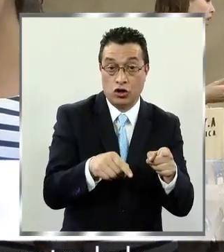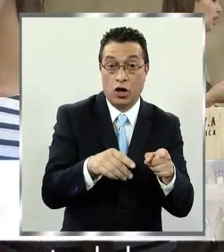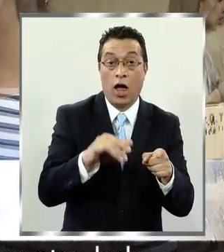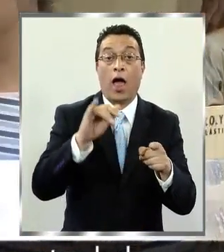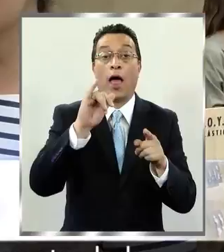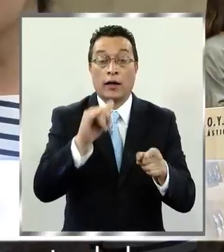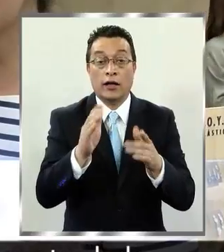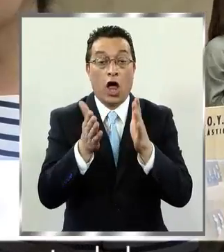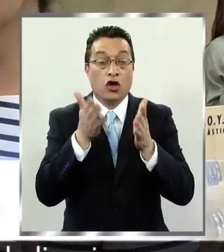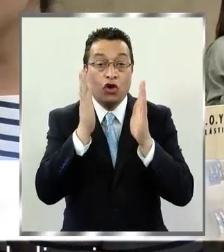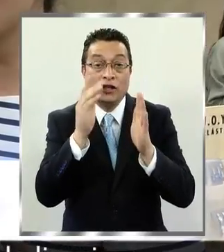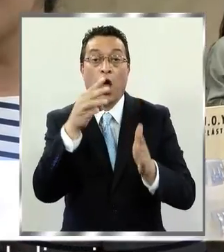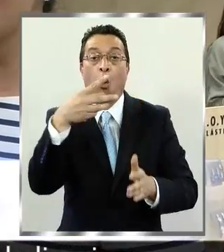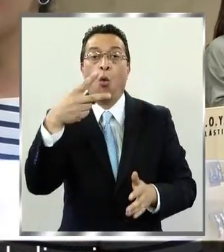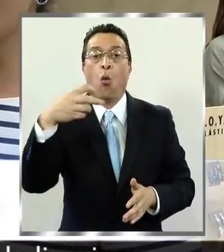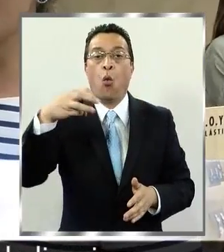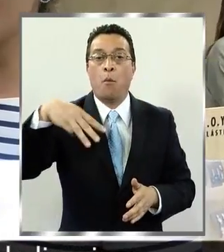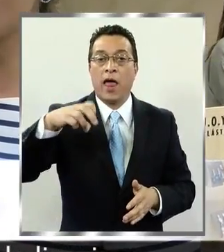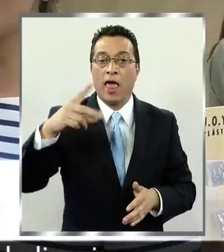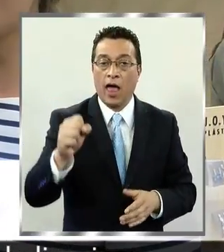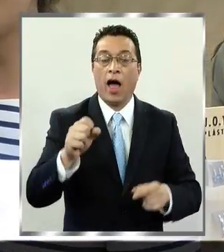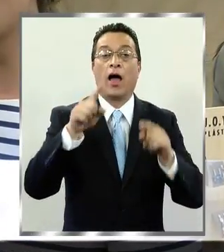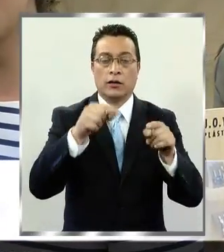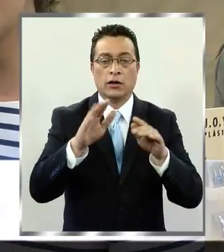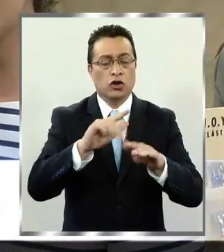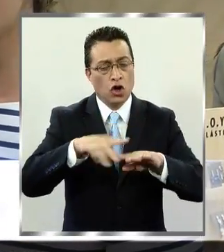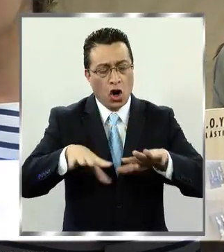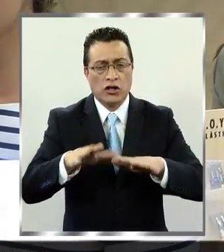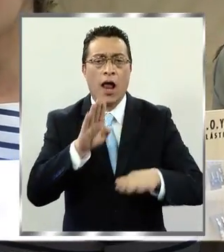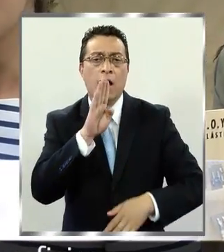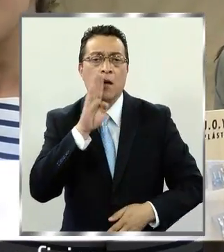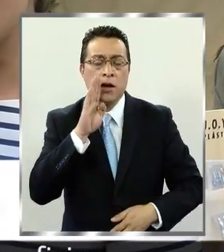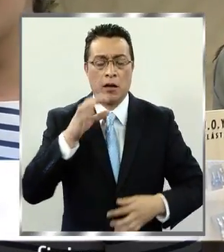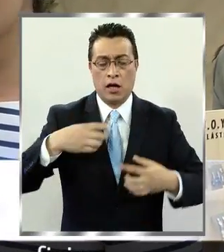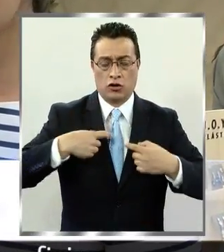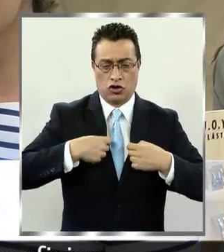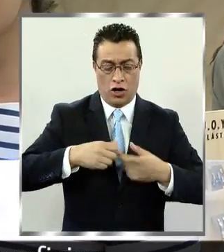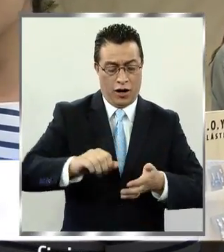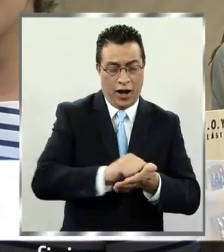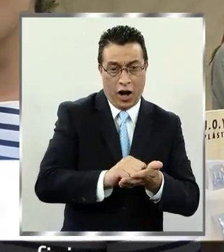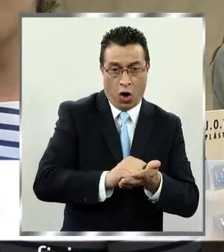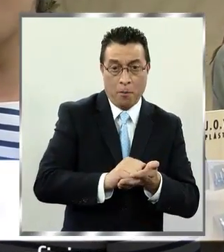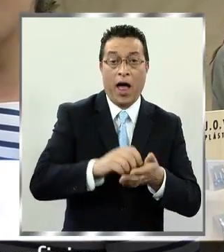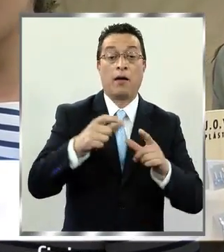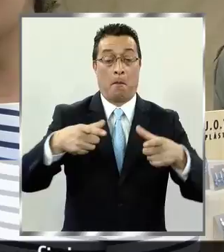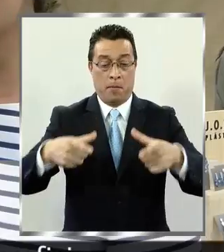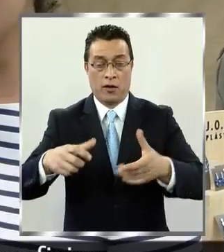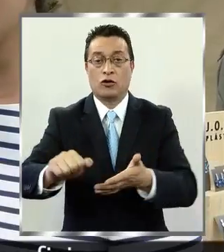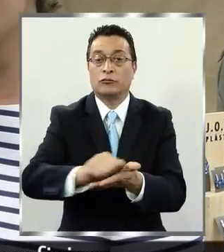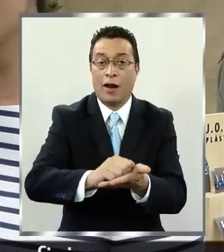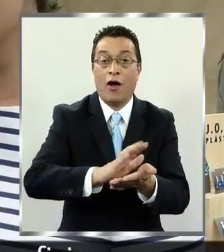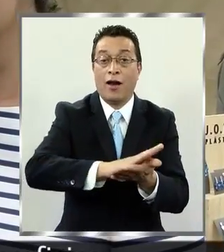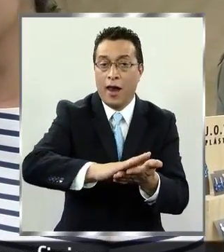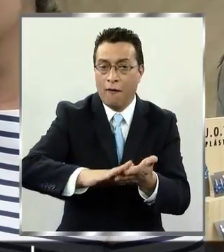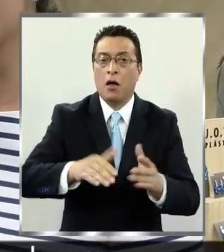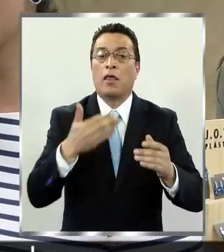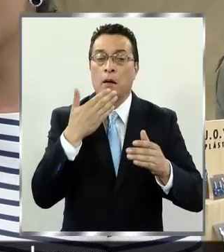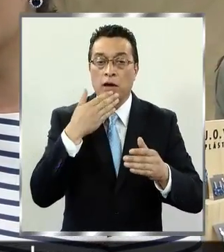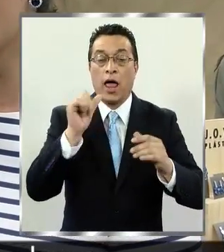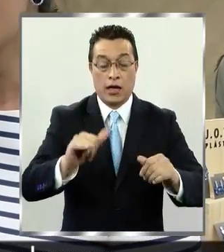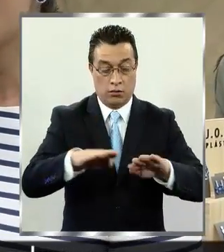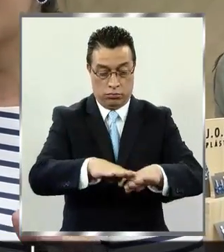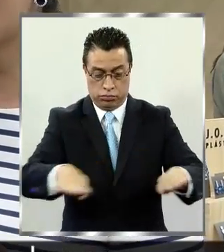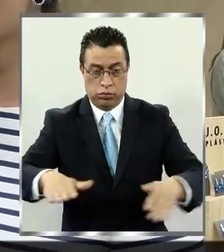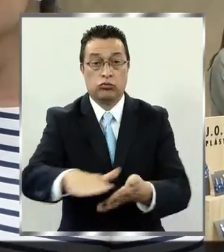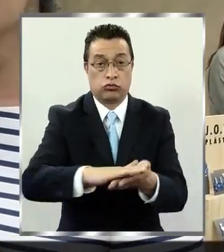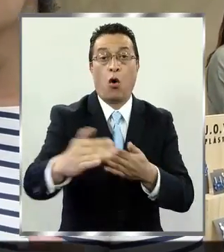toallitas húmedas. Y por otro lado, cierto, tenemos productos de limpieza que son detergente de ropa, lavalosa y limpiador de superficie que próximamente lo vamos